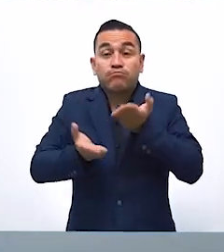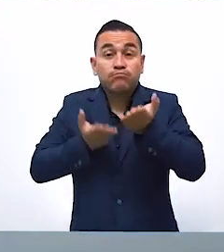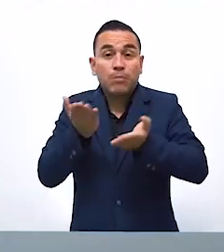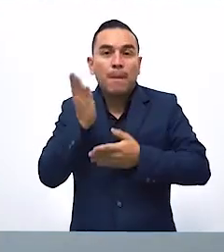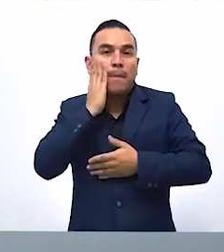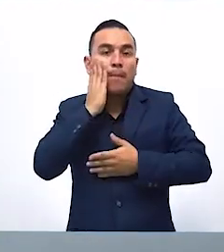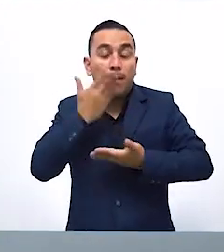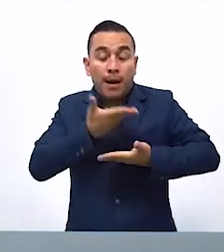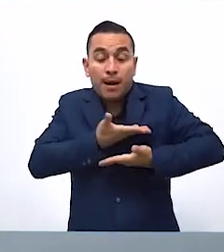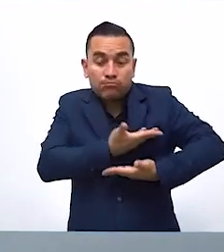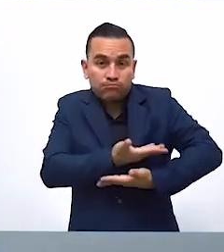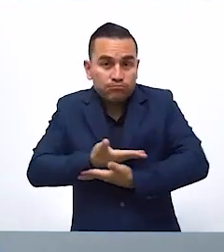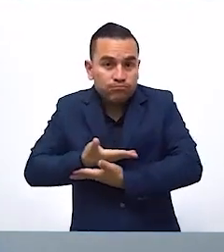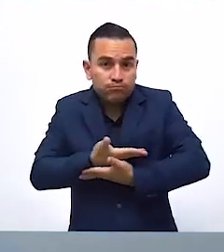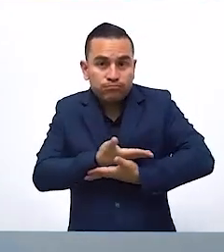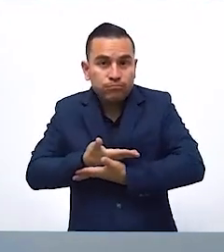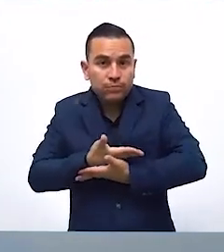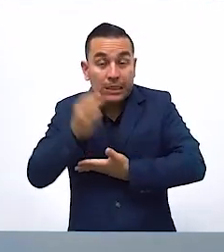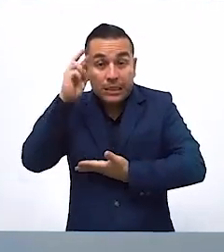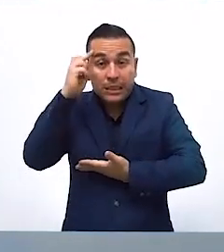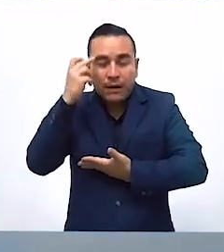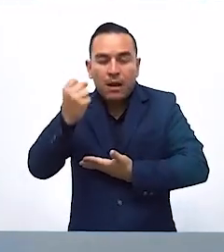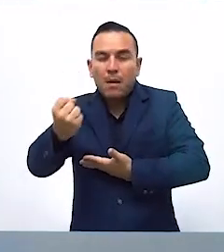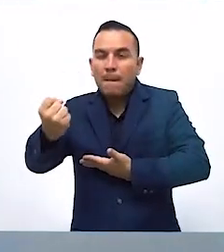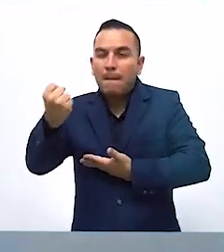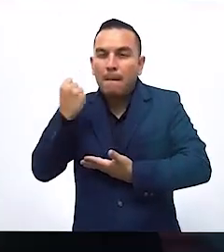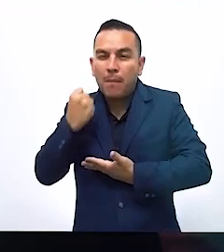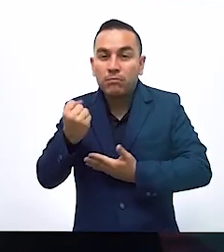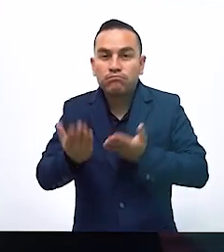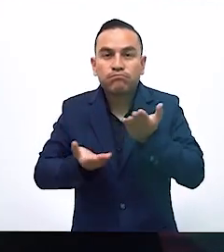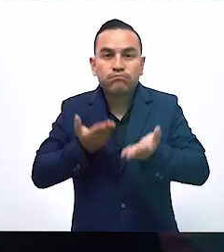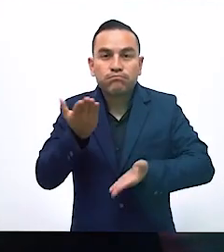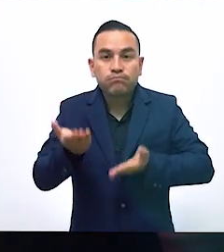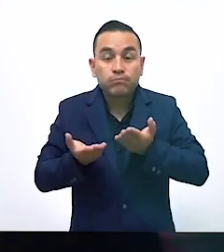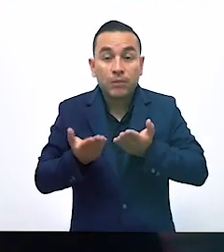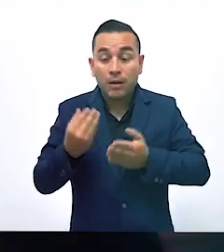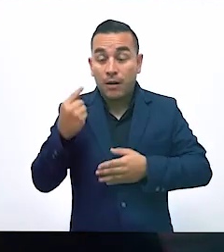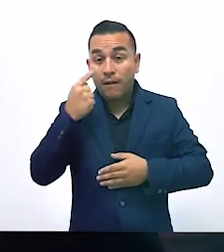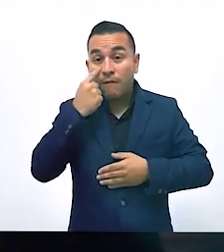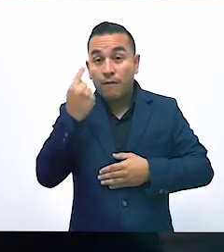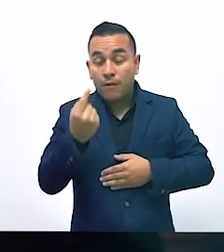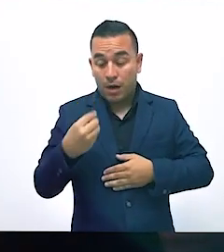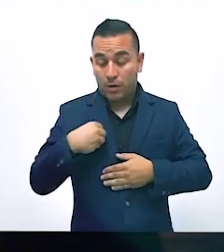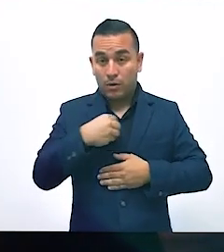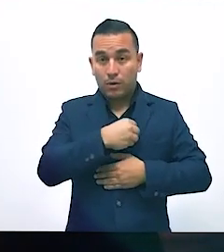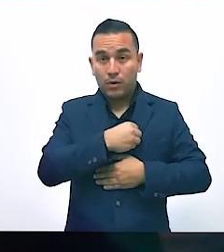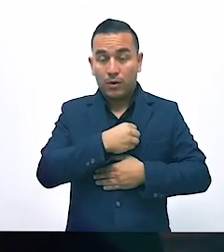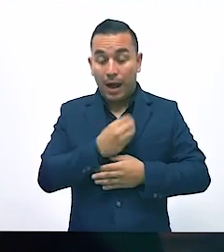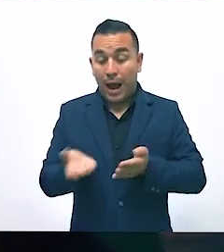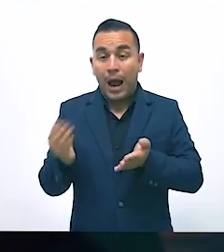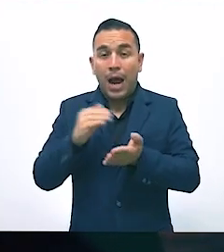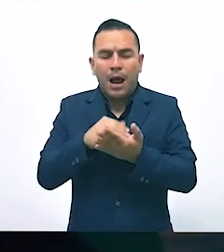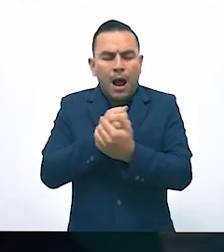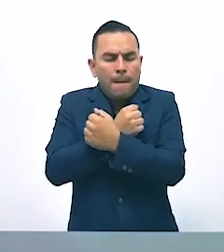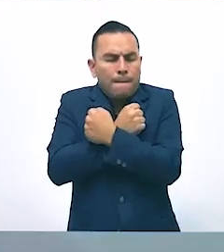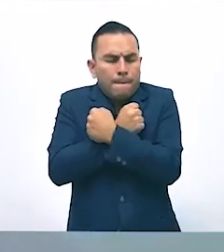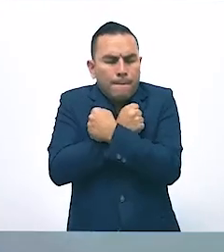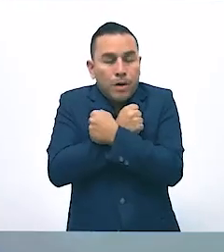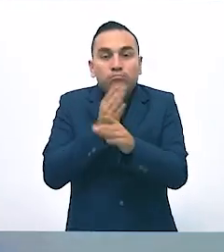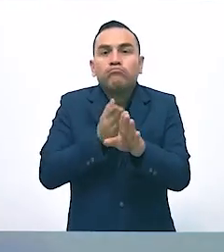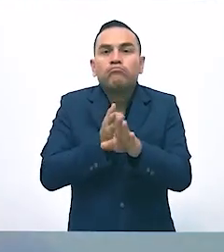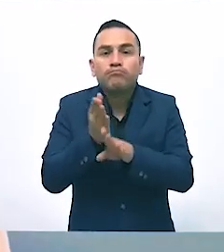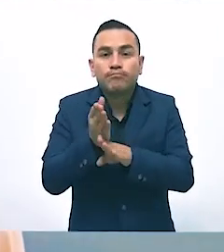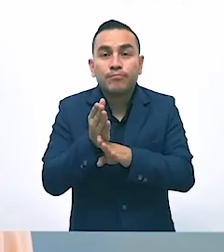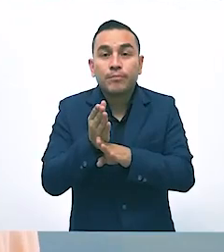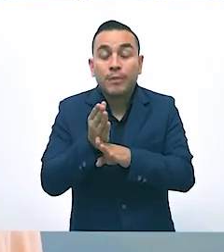salud materno-infantil que pone a la mamá y al bebé en el centro, que inspira a los profesionales de salud para que redescubran su vocación y